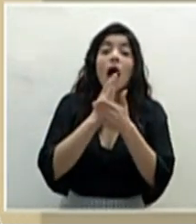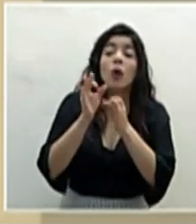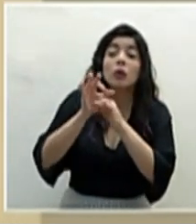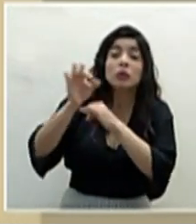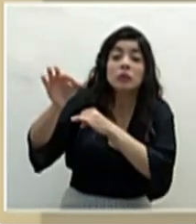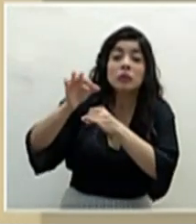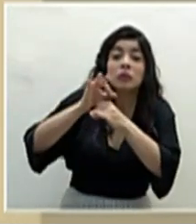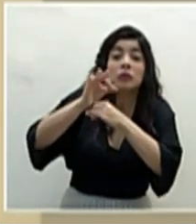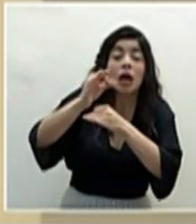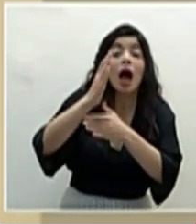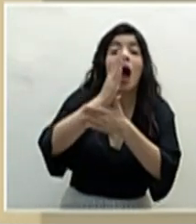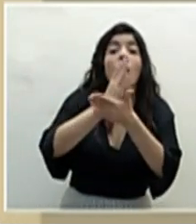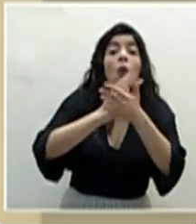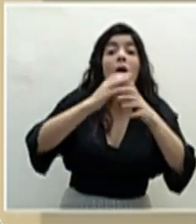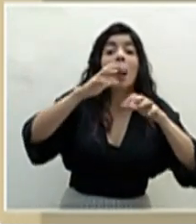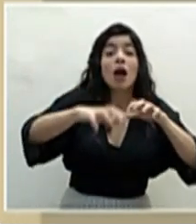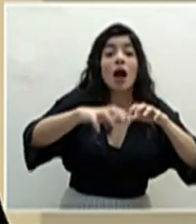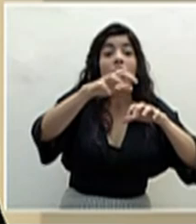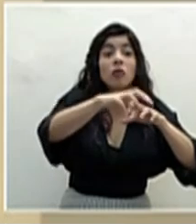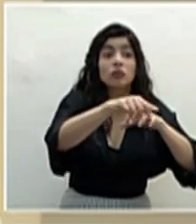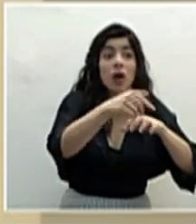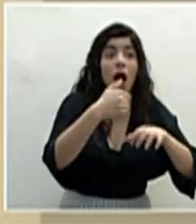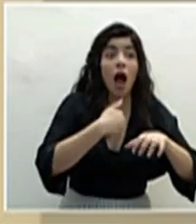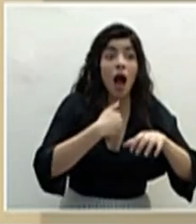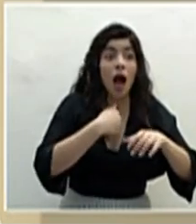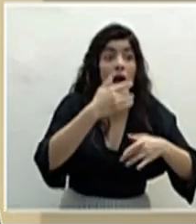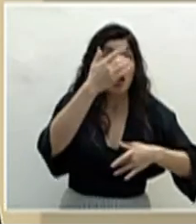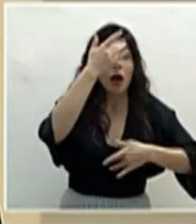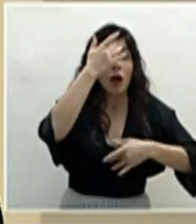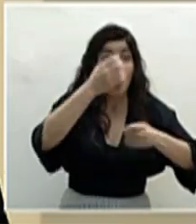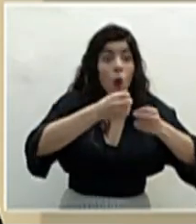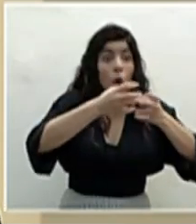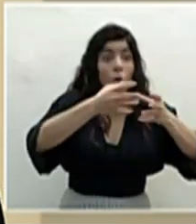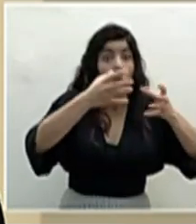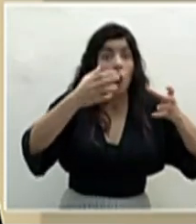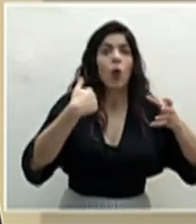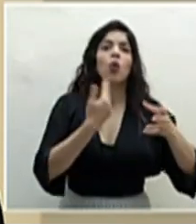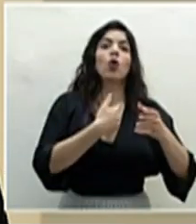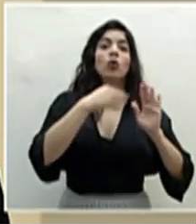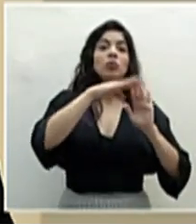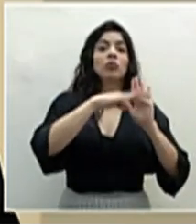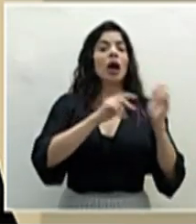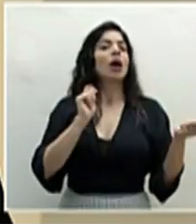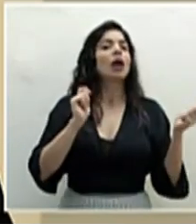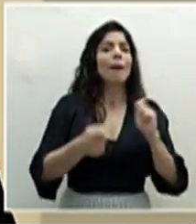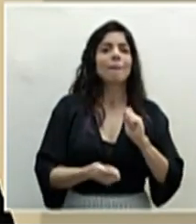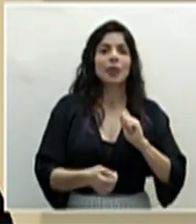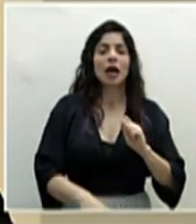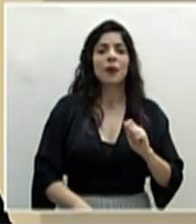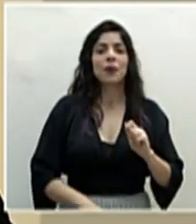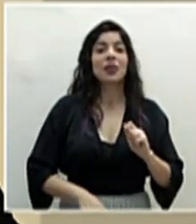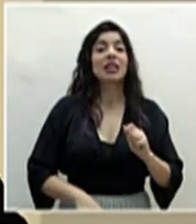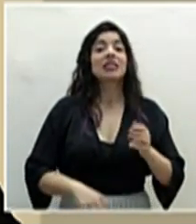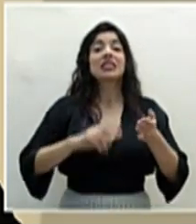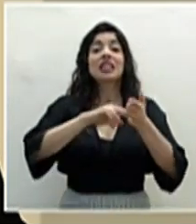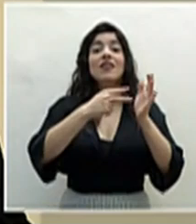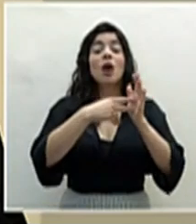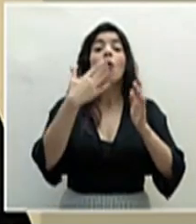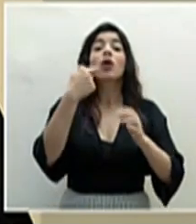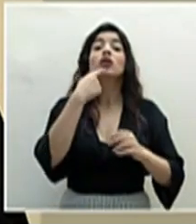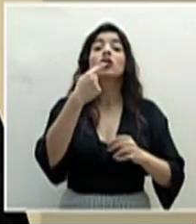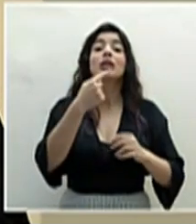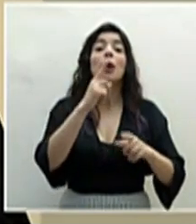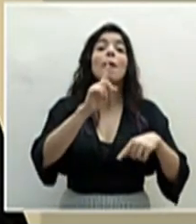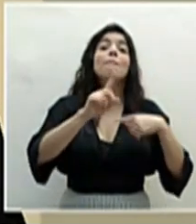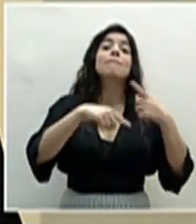cantones donde ha habido un aumento de casos en los últimos días, hemos cambiado las medidas. Es decir, las medidas, cuando dije vamos a